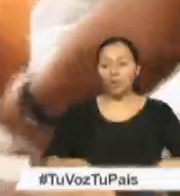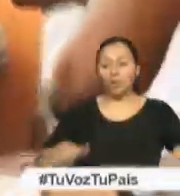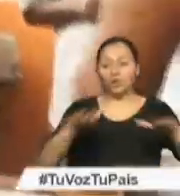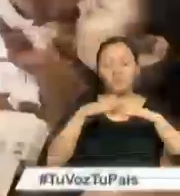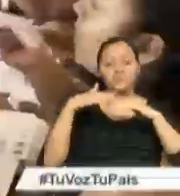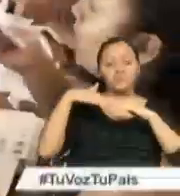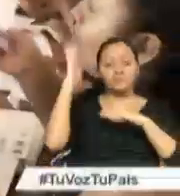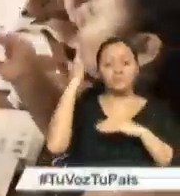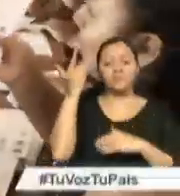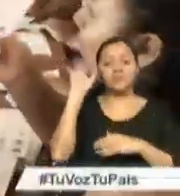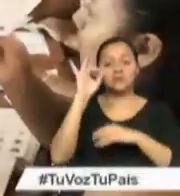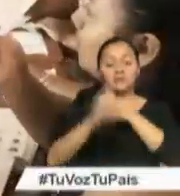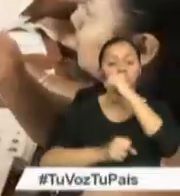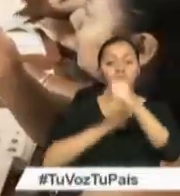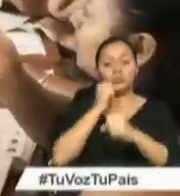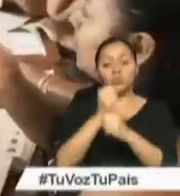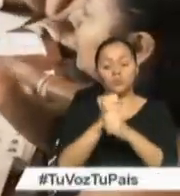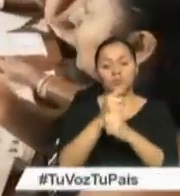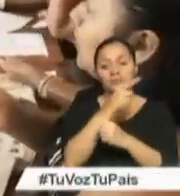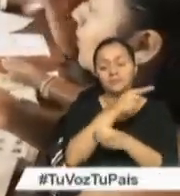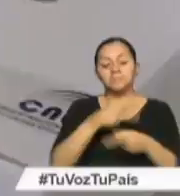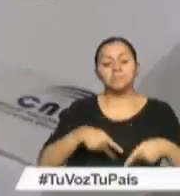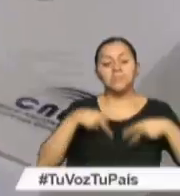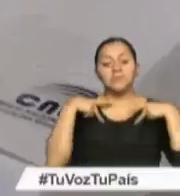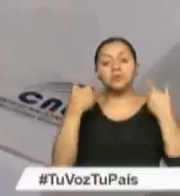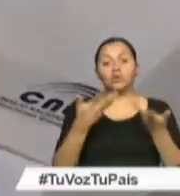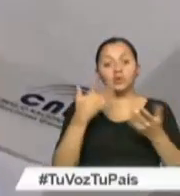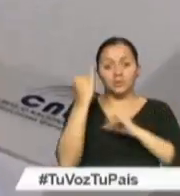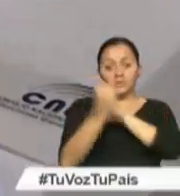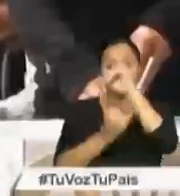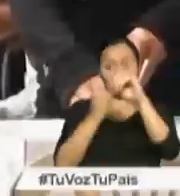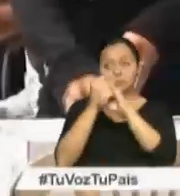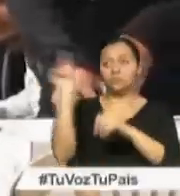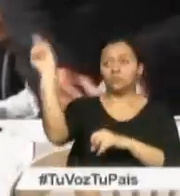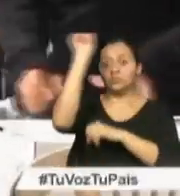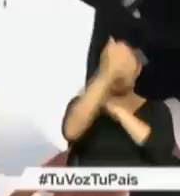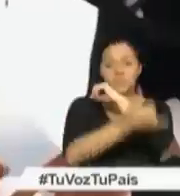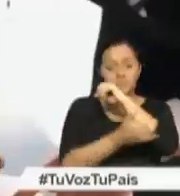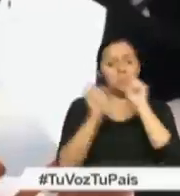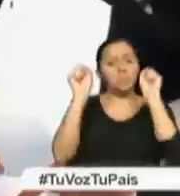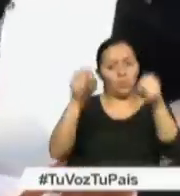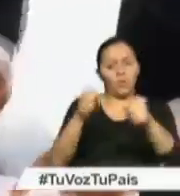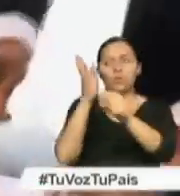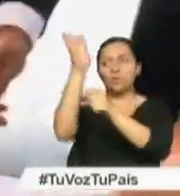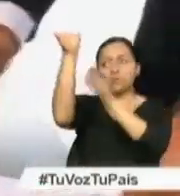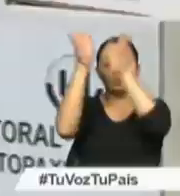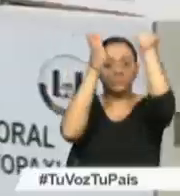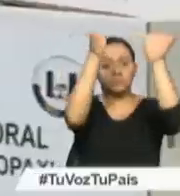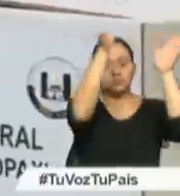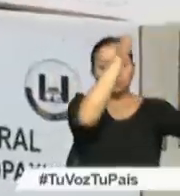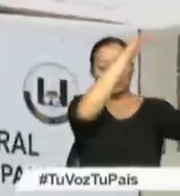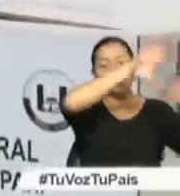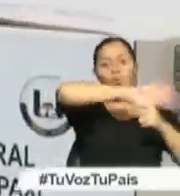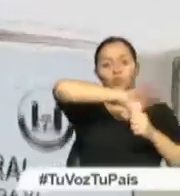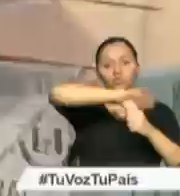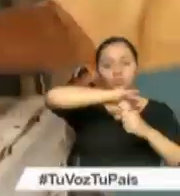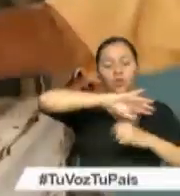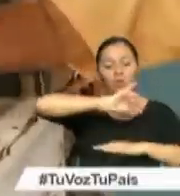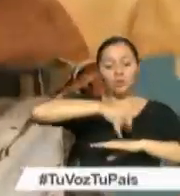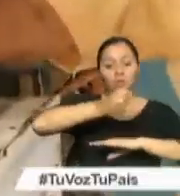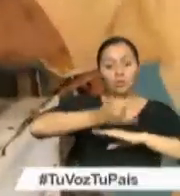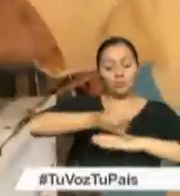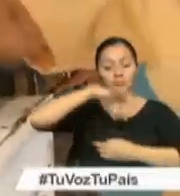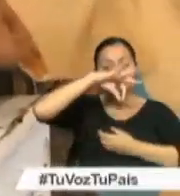mayores de 16 años residentes en el exterior podrán ejercer su derecho al voto en las juntas receptoras del voto